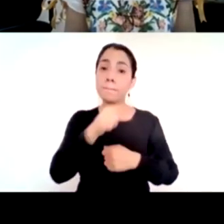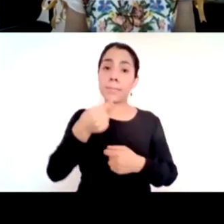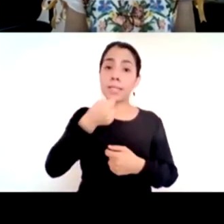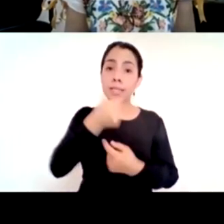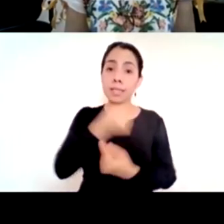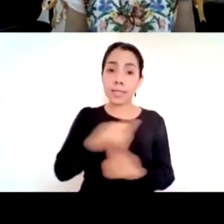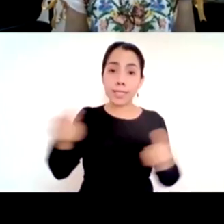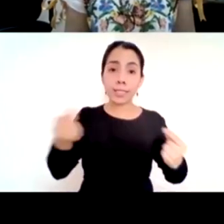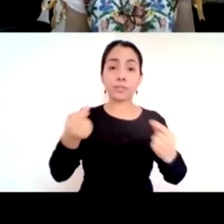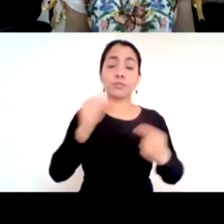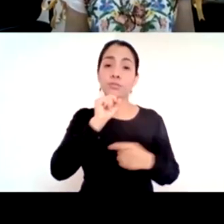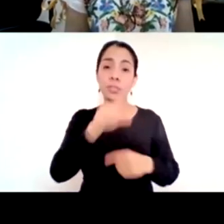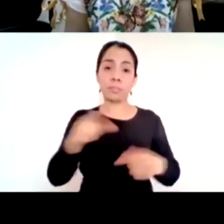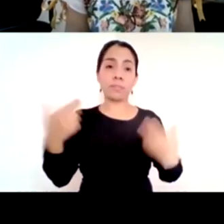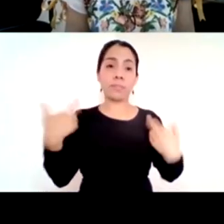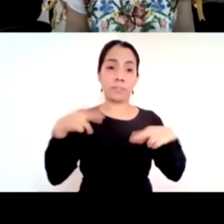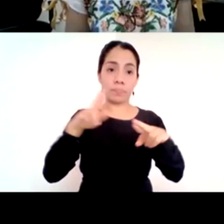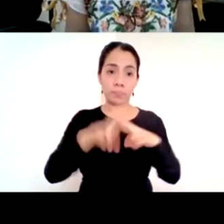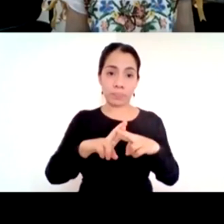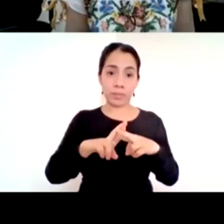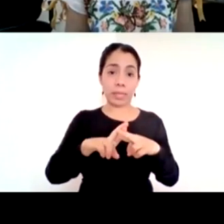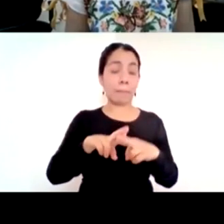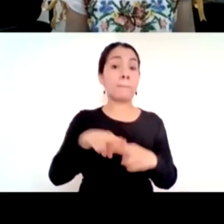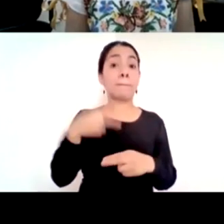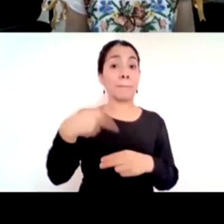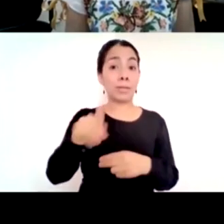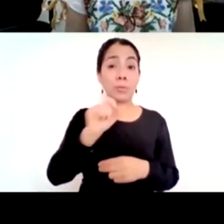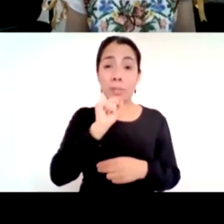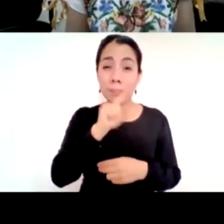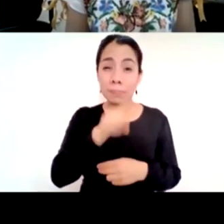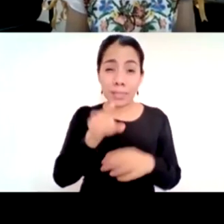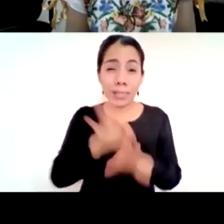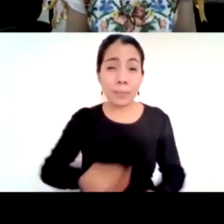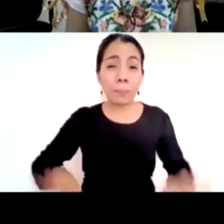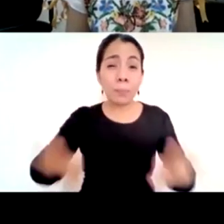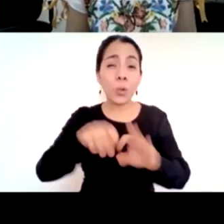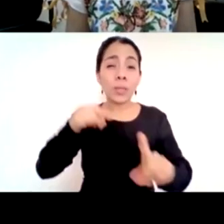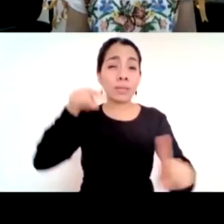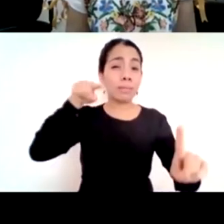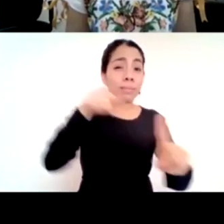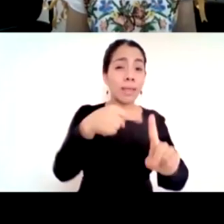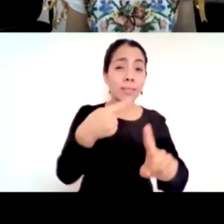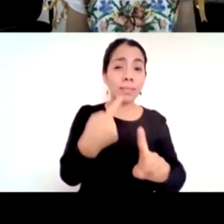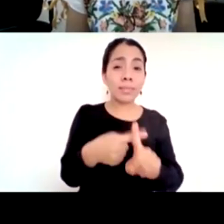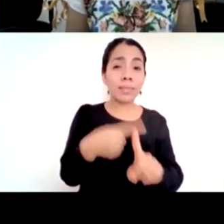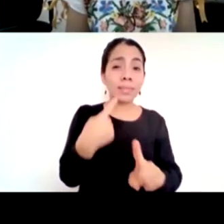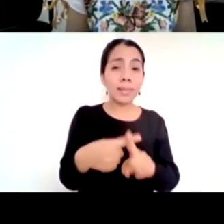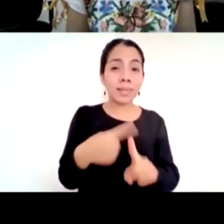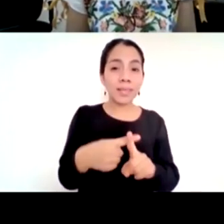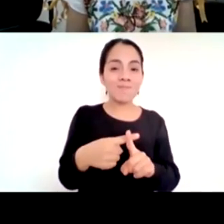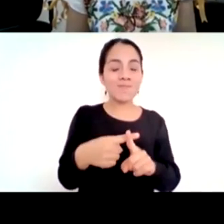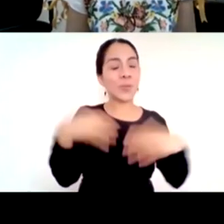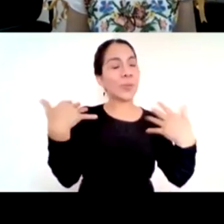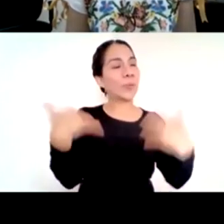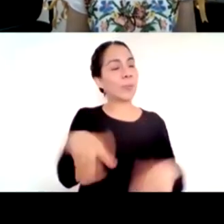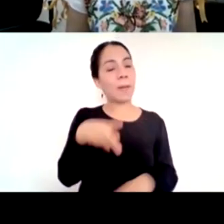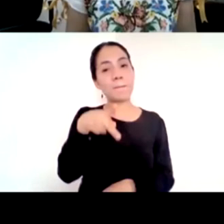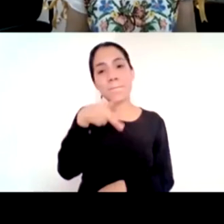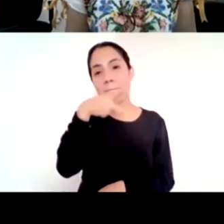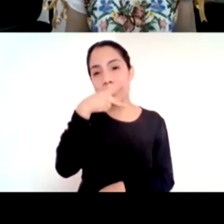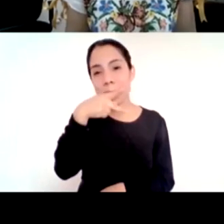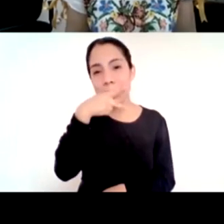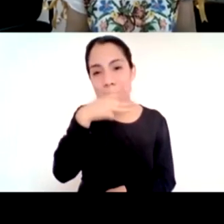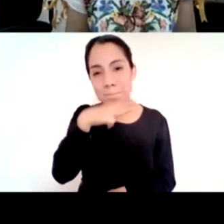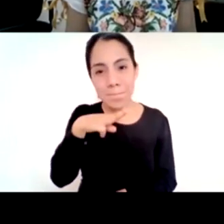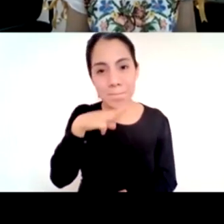específico bravo padres y madres de familia bravo porque entiendo lo que significa creo